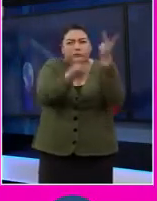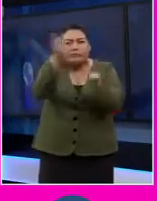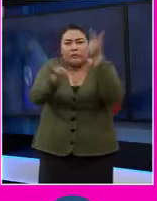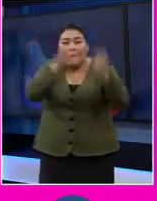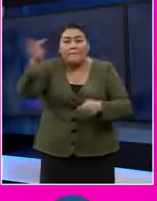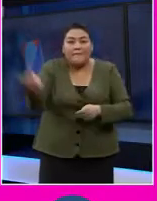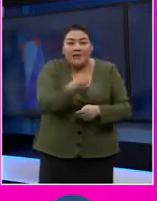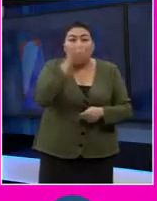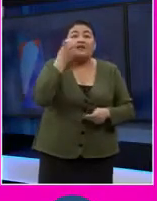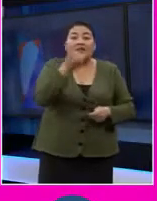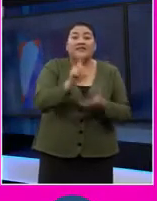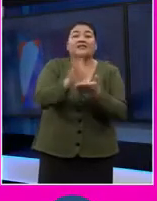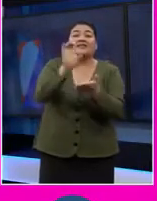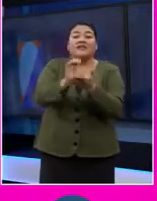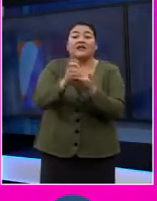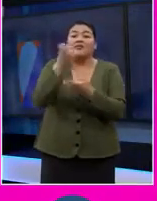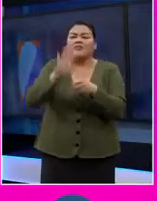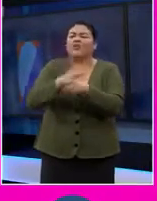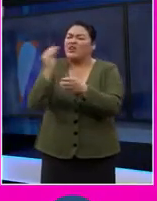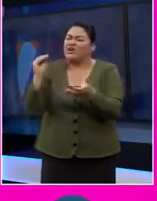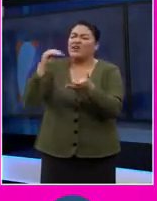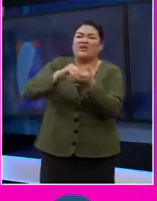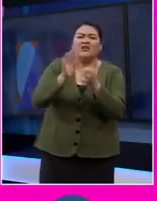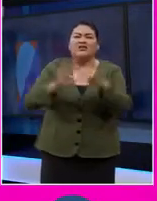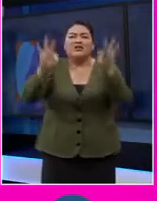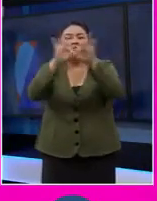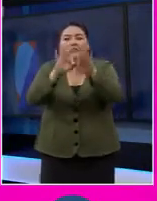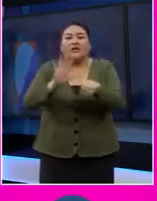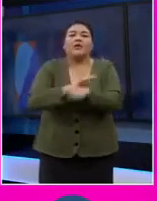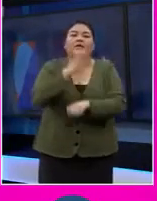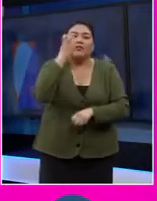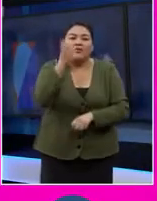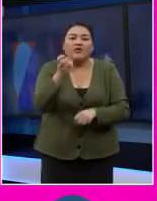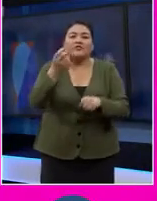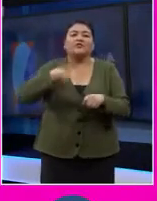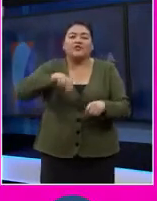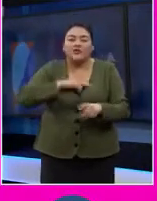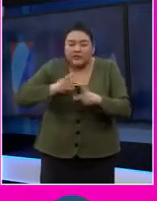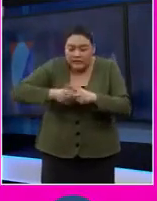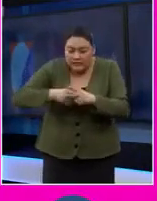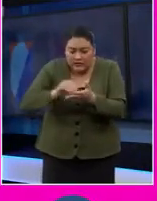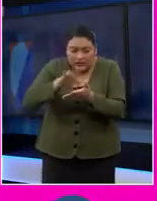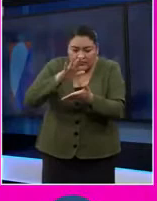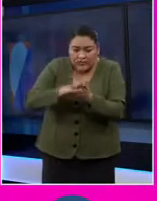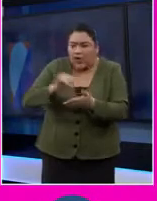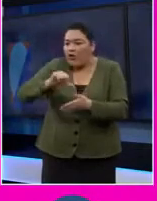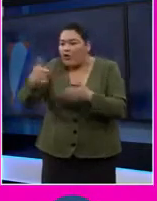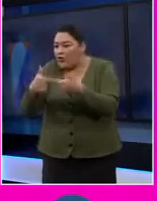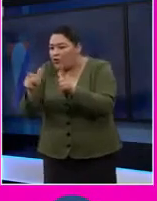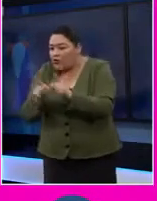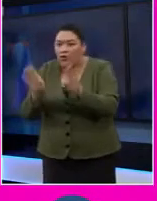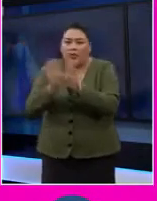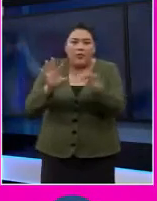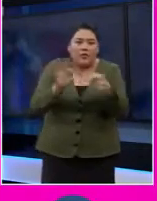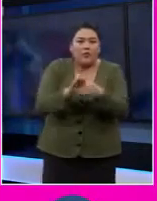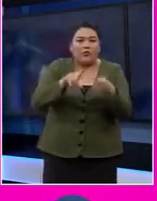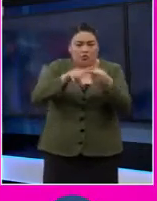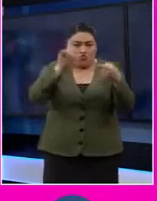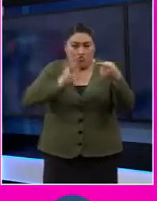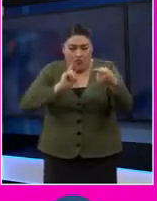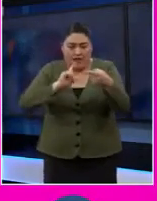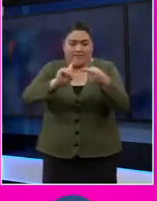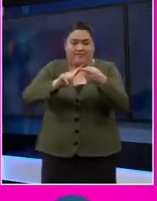Y la razón por la cual es muy importante incluir esa pregunta es precisamente porque te permite hacer intersecciones con otros grupos. Si tú eres mujer